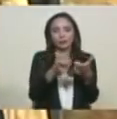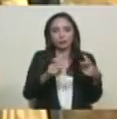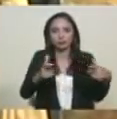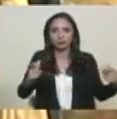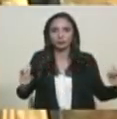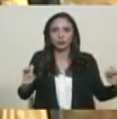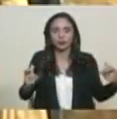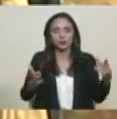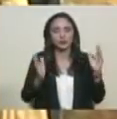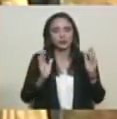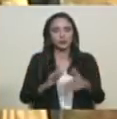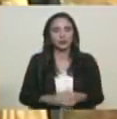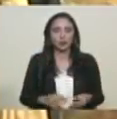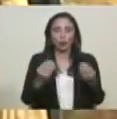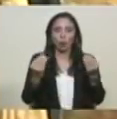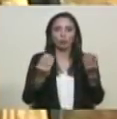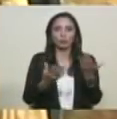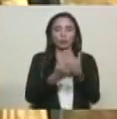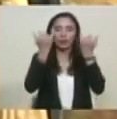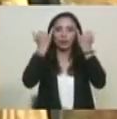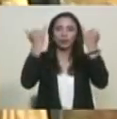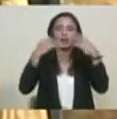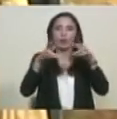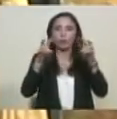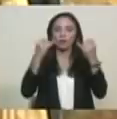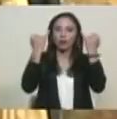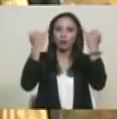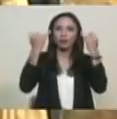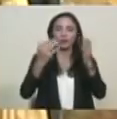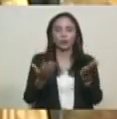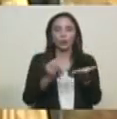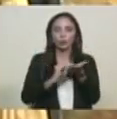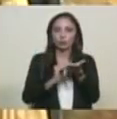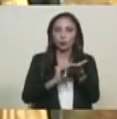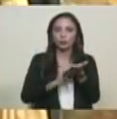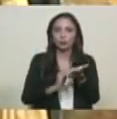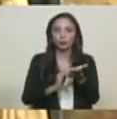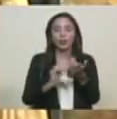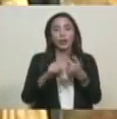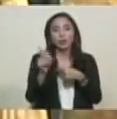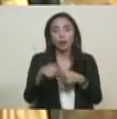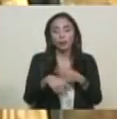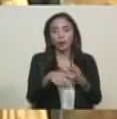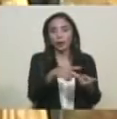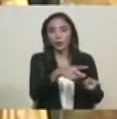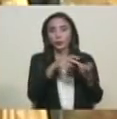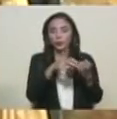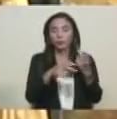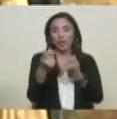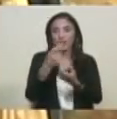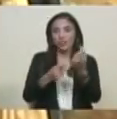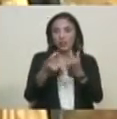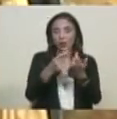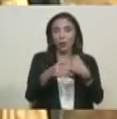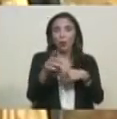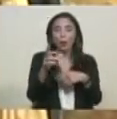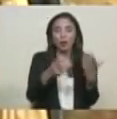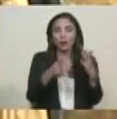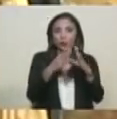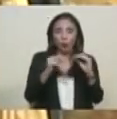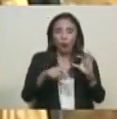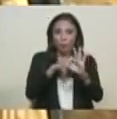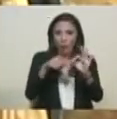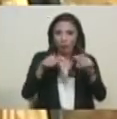Nada más con esta nueva política. Y la recaudación en Bolívares se pierde de vista, papá.